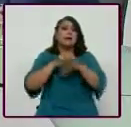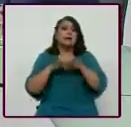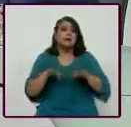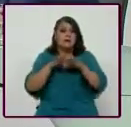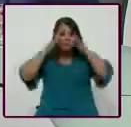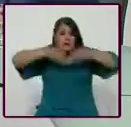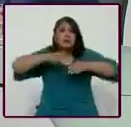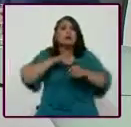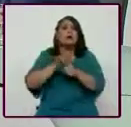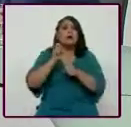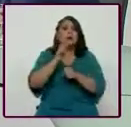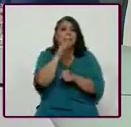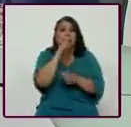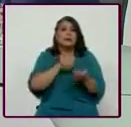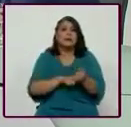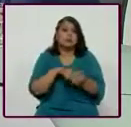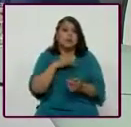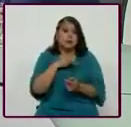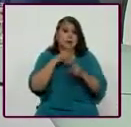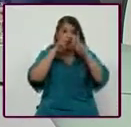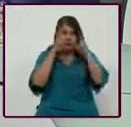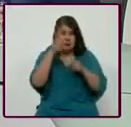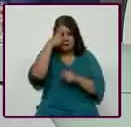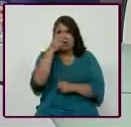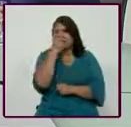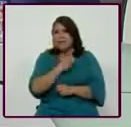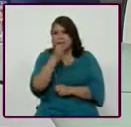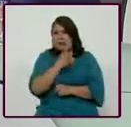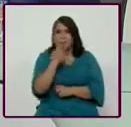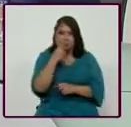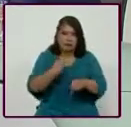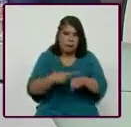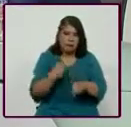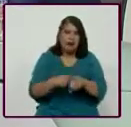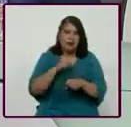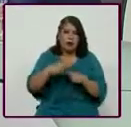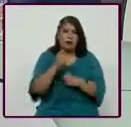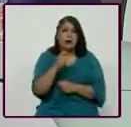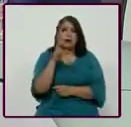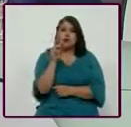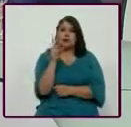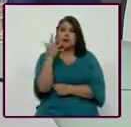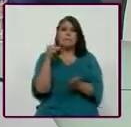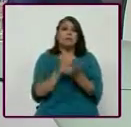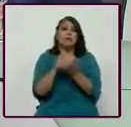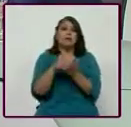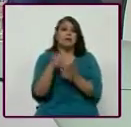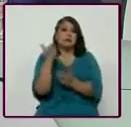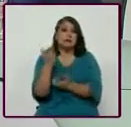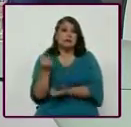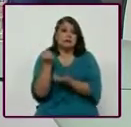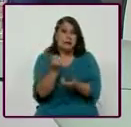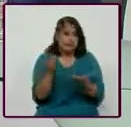la preocupación de que se destina sólo en el tema de la diabetes, que abordaremos en algunos minutos, 85 mil millones de pesos.